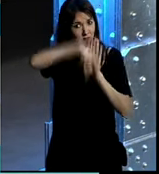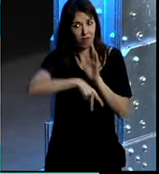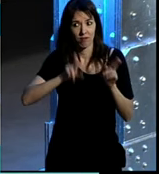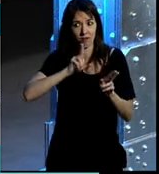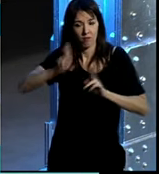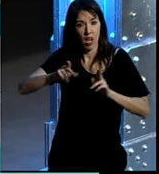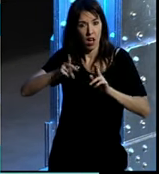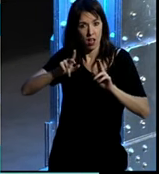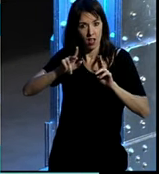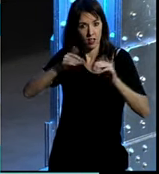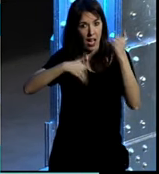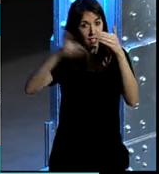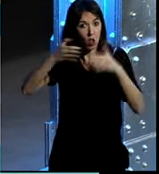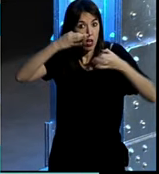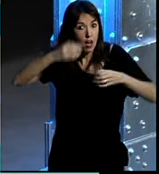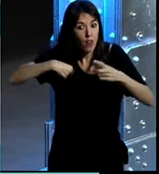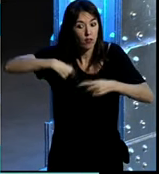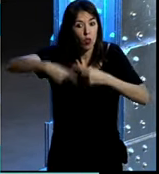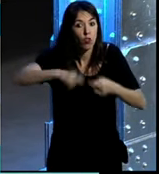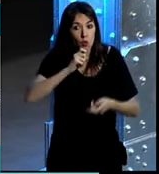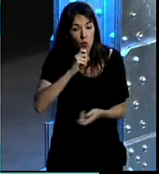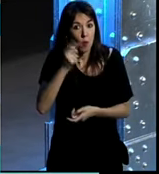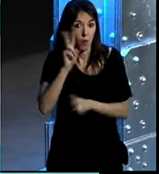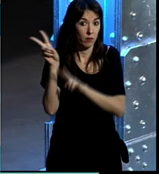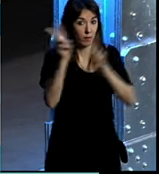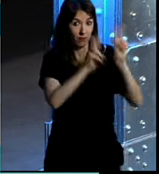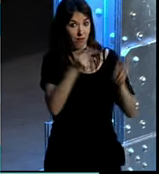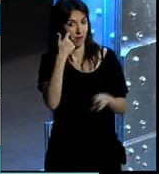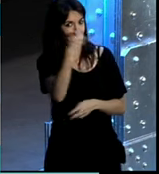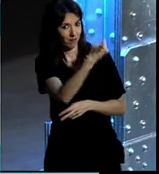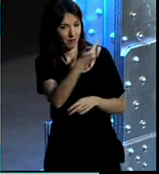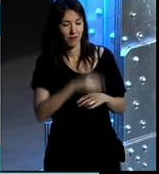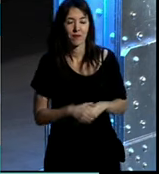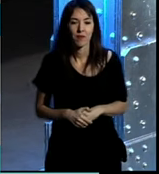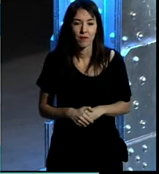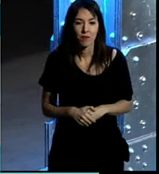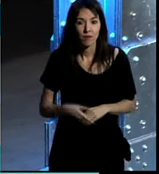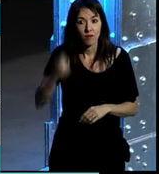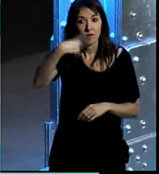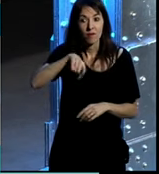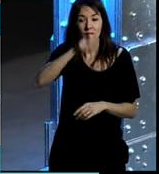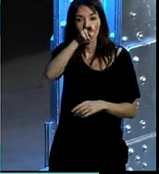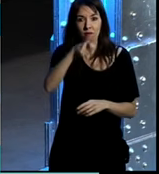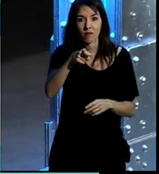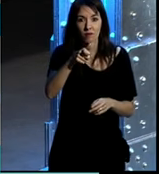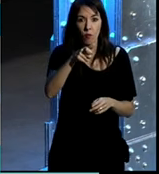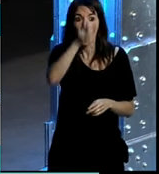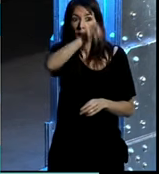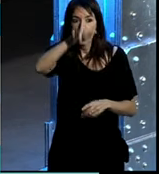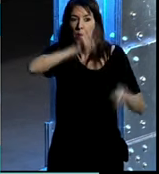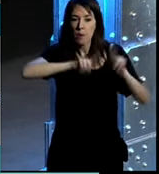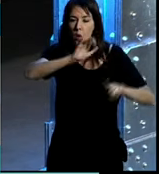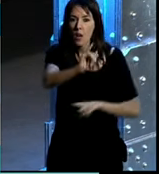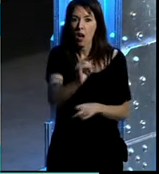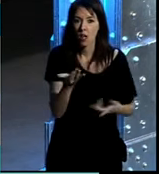de la atención que damos qué realidad tenemos en el día a día pues es esta que veis aquí normalmente lo que recibimos es gente que ha tenido un problema que